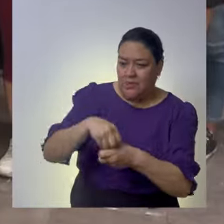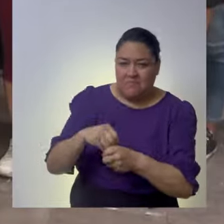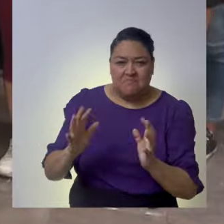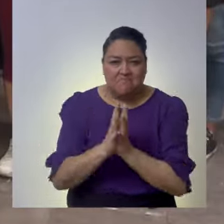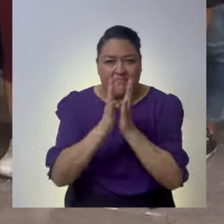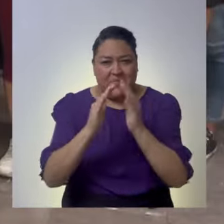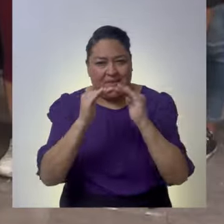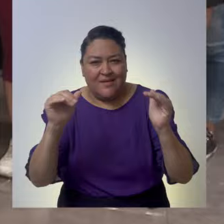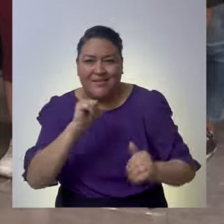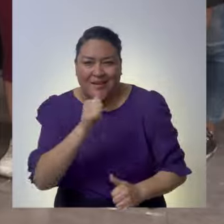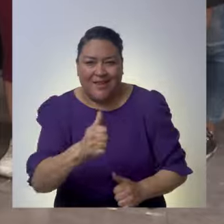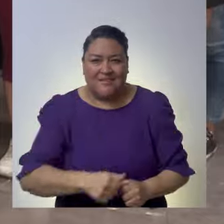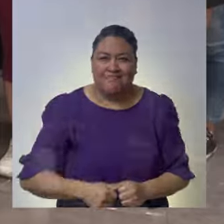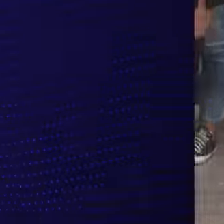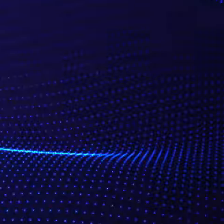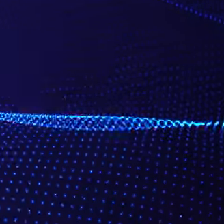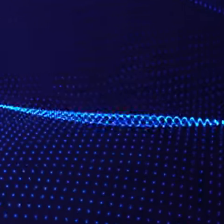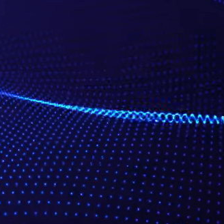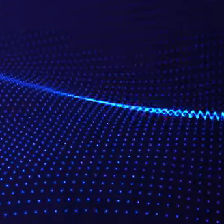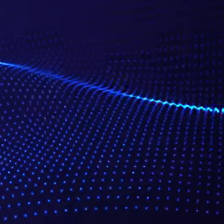Inclusión, No Hay Democracia.